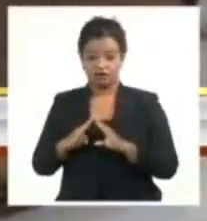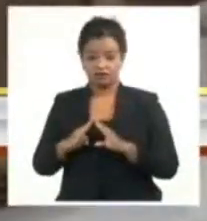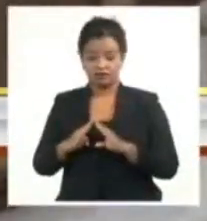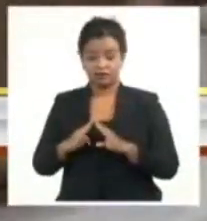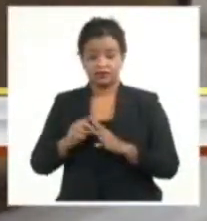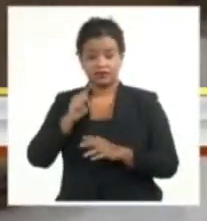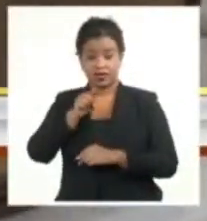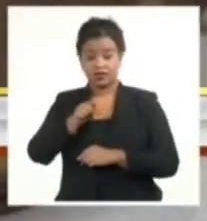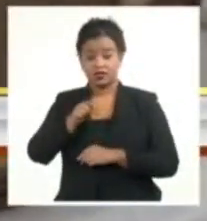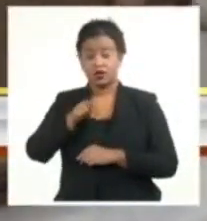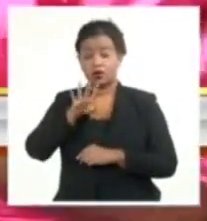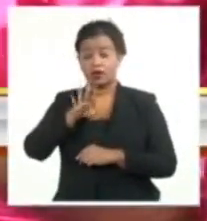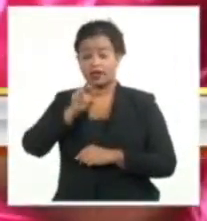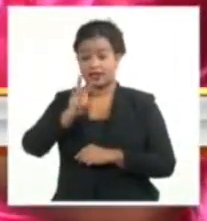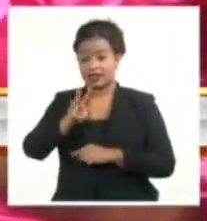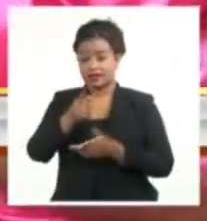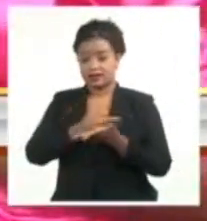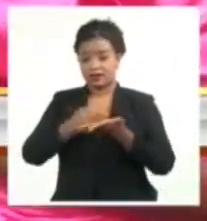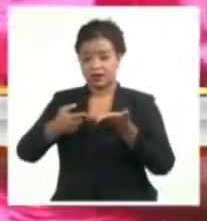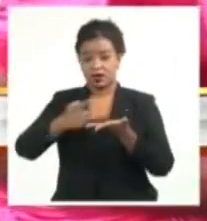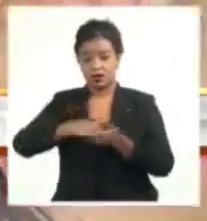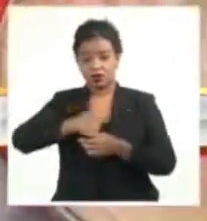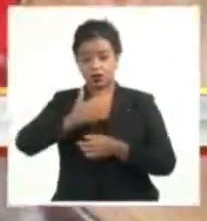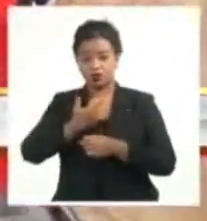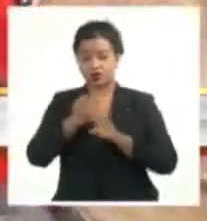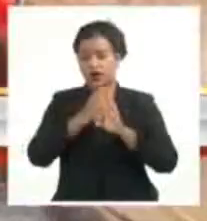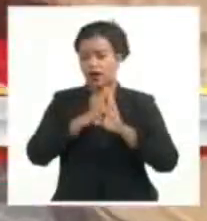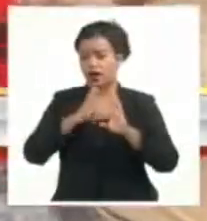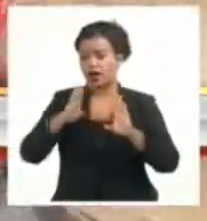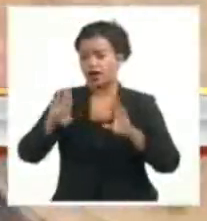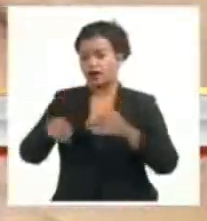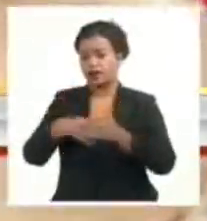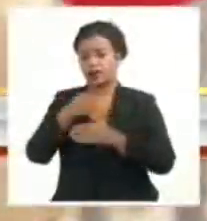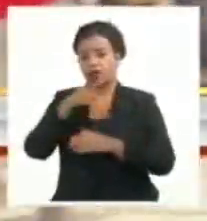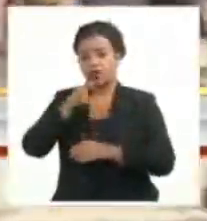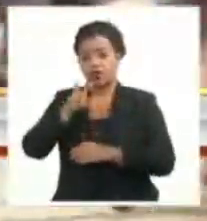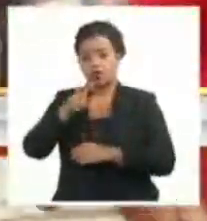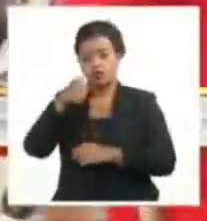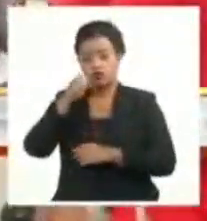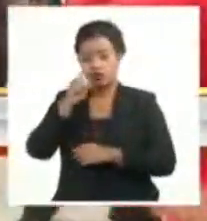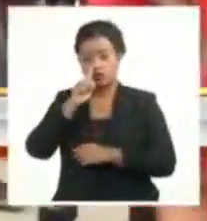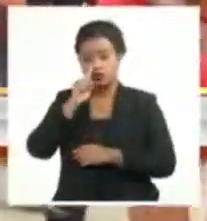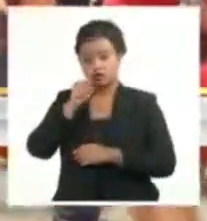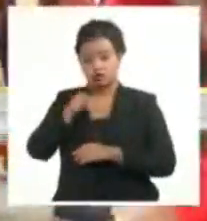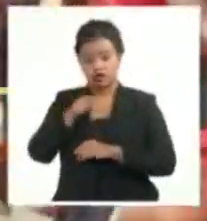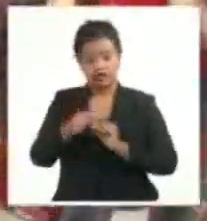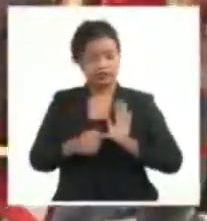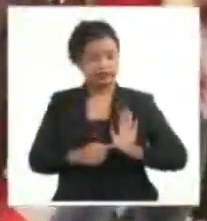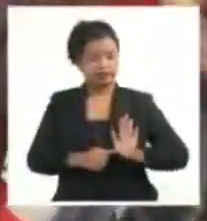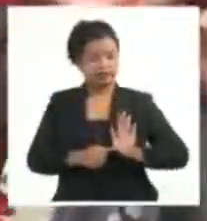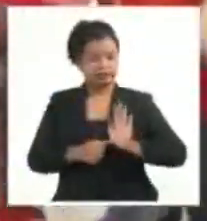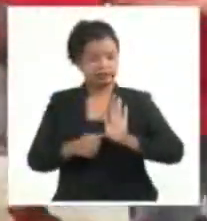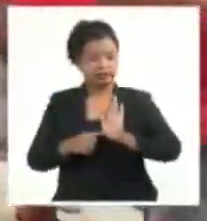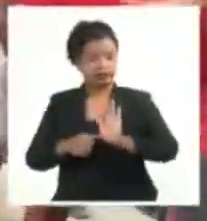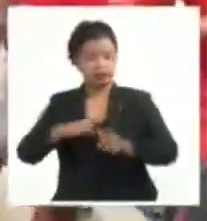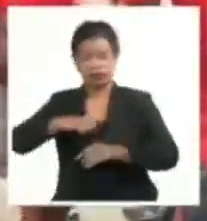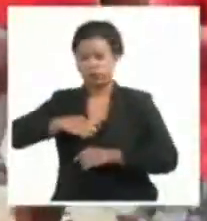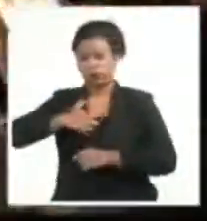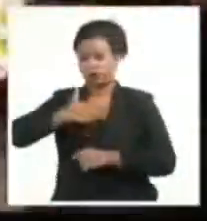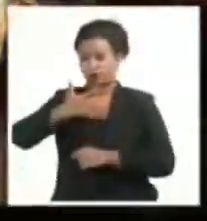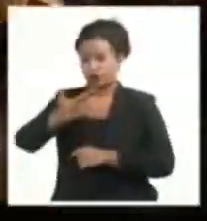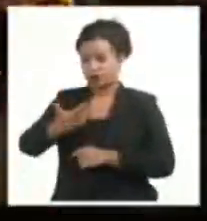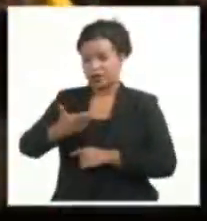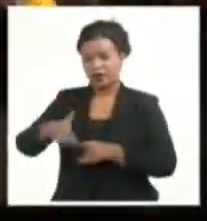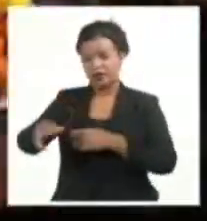43 de la Semana de la Cultura se extenderá hasta el próximo 12 de junio y pondrá todas las luces en el impacto de la